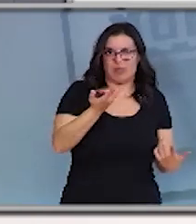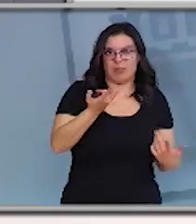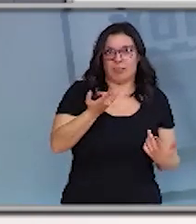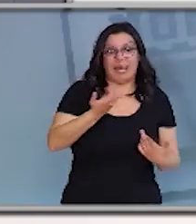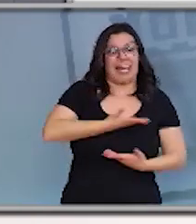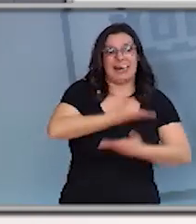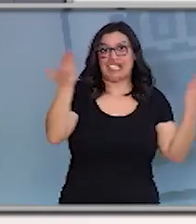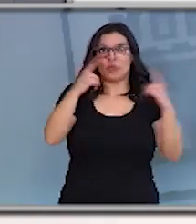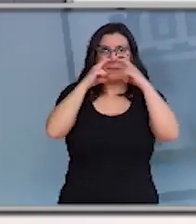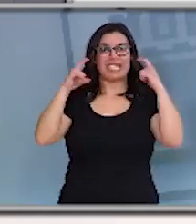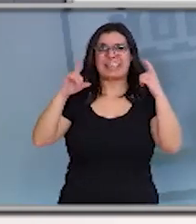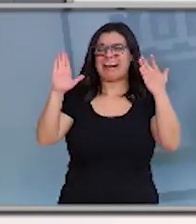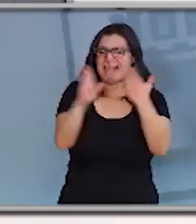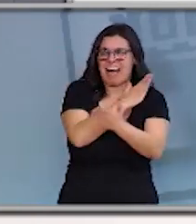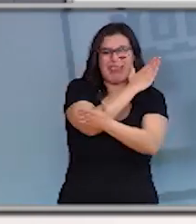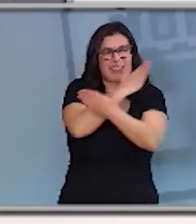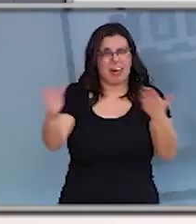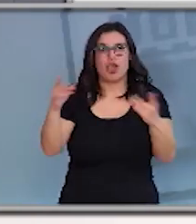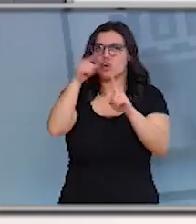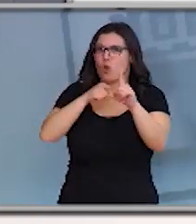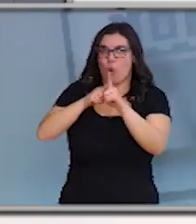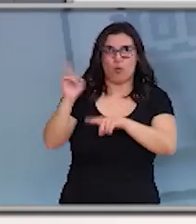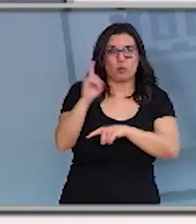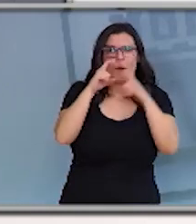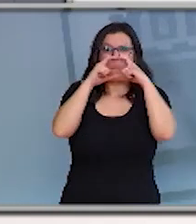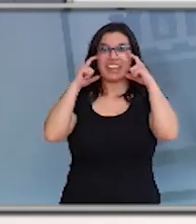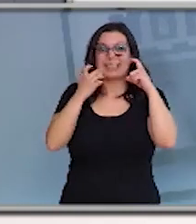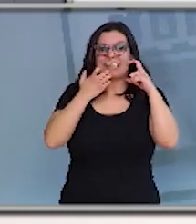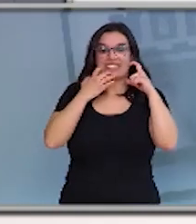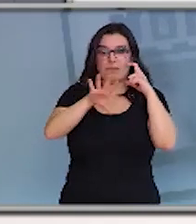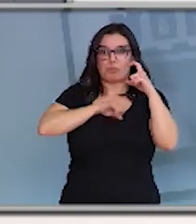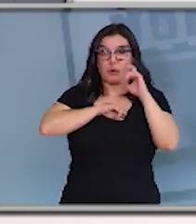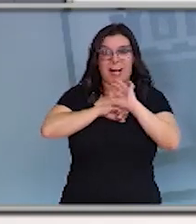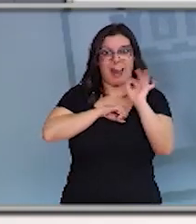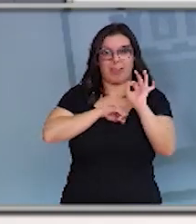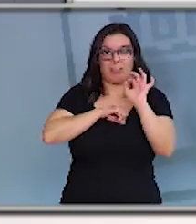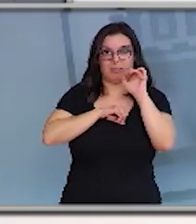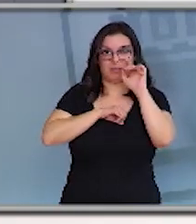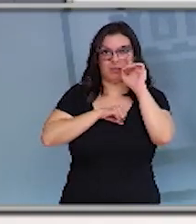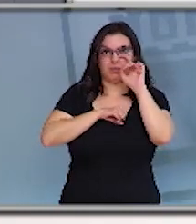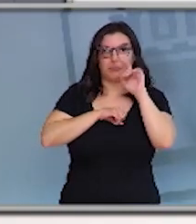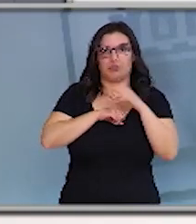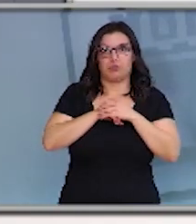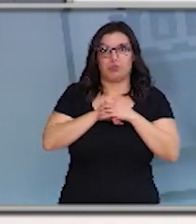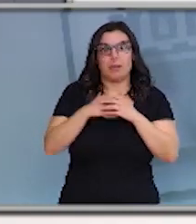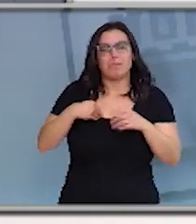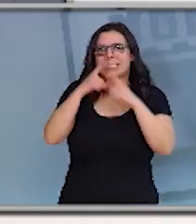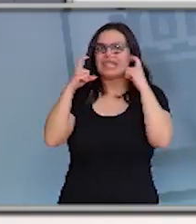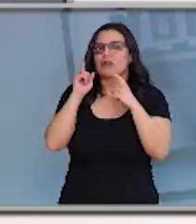el resto no tenemos que utilizar mascarillas las mascarillas para estos fines para los que yo estoy